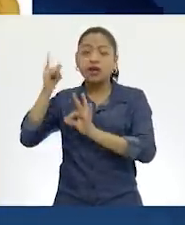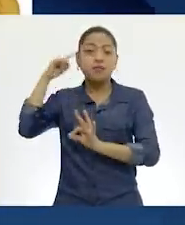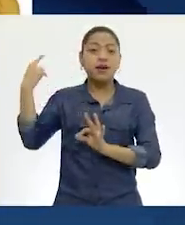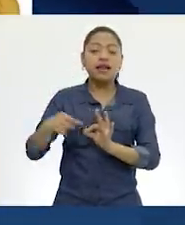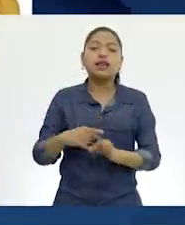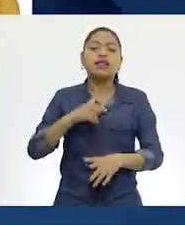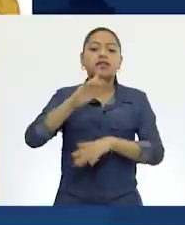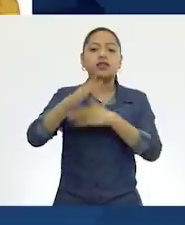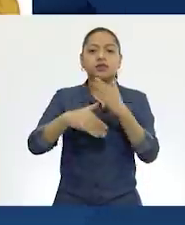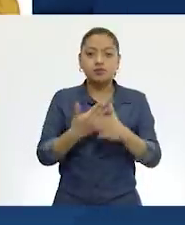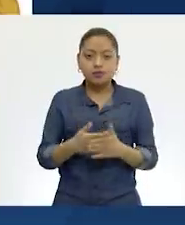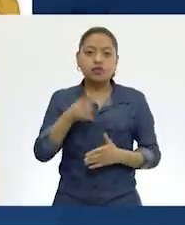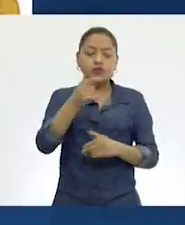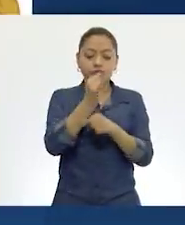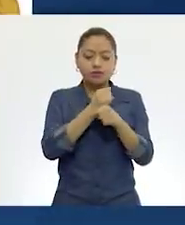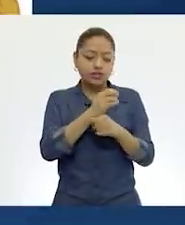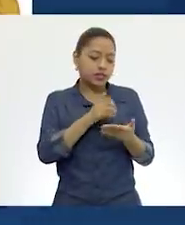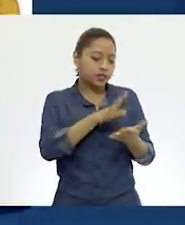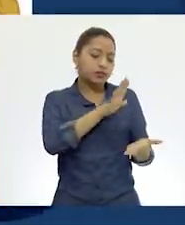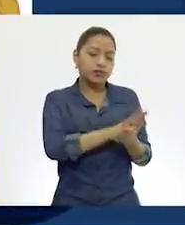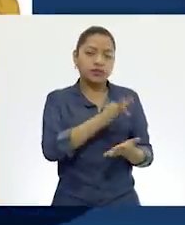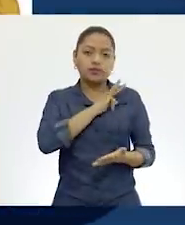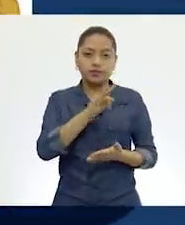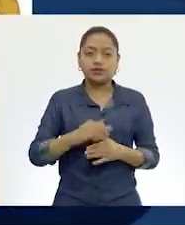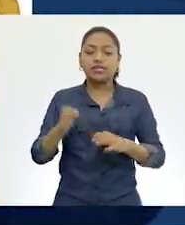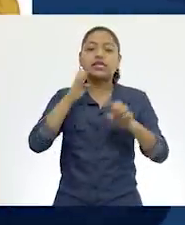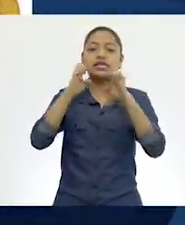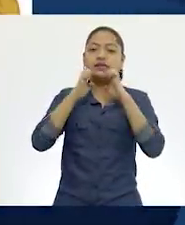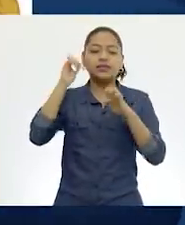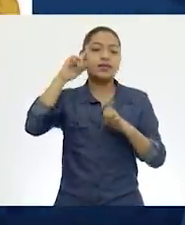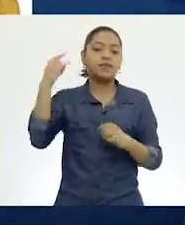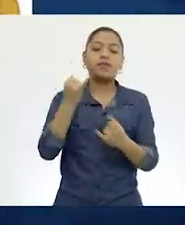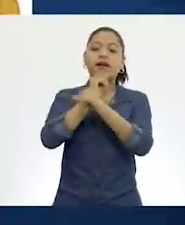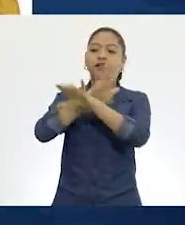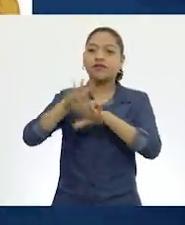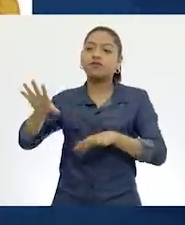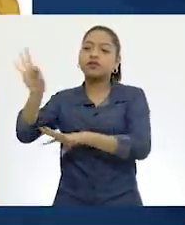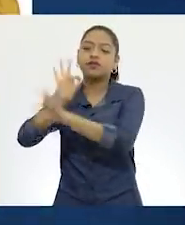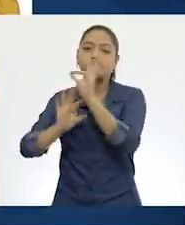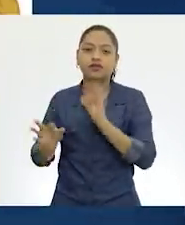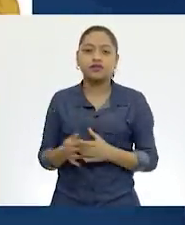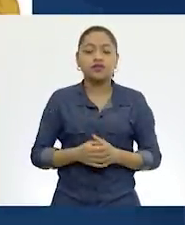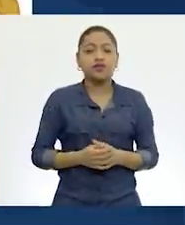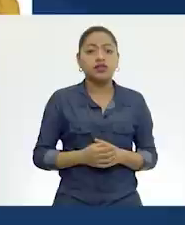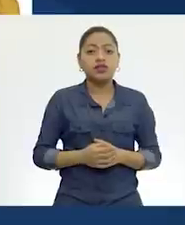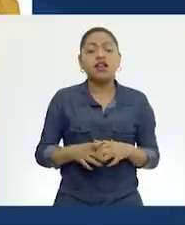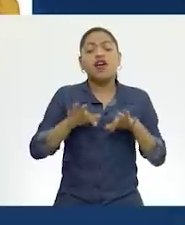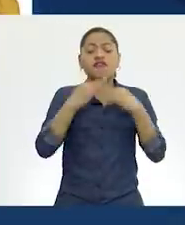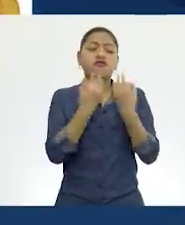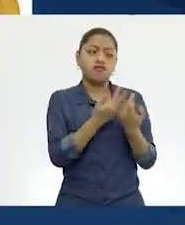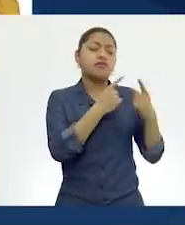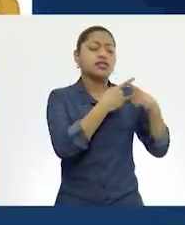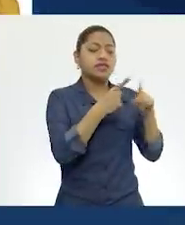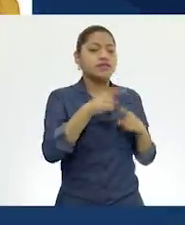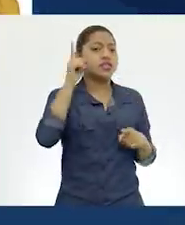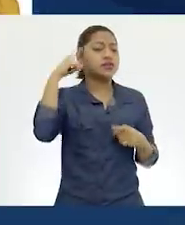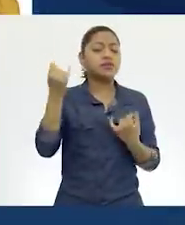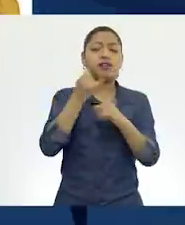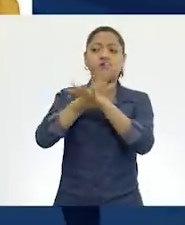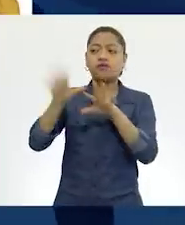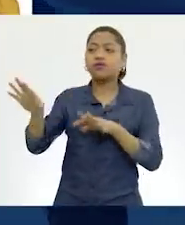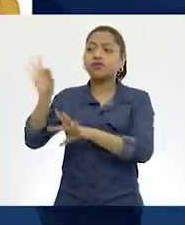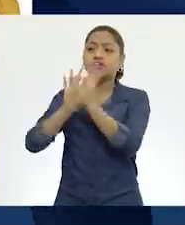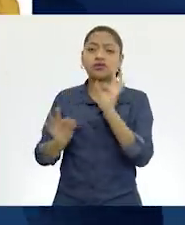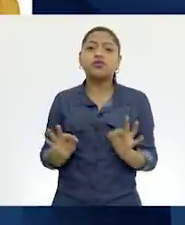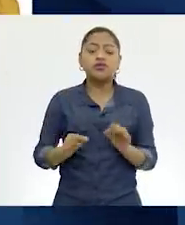reportaje. Dice, la entrevista como fuente de información. Otra manera de obtener información para hacer un reportaje es a